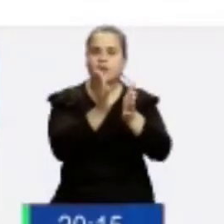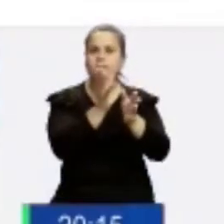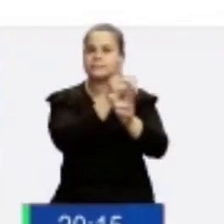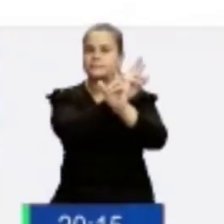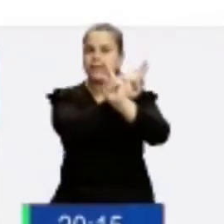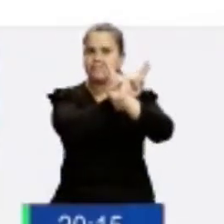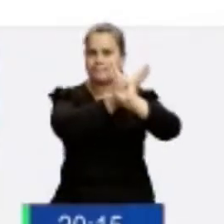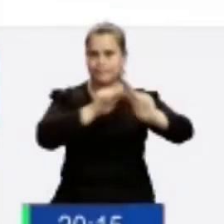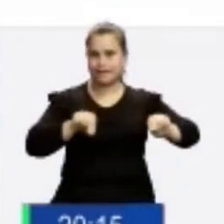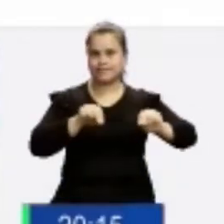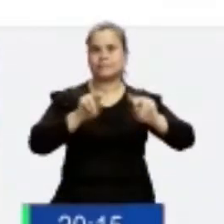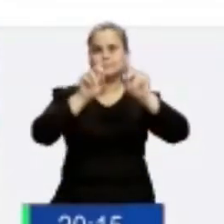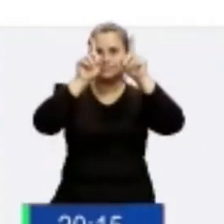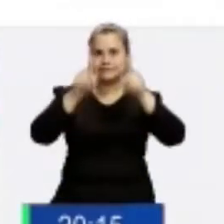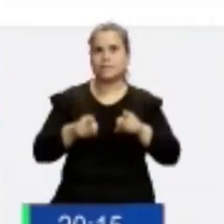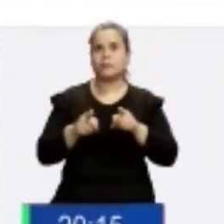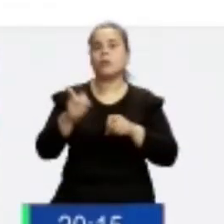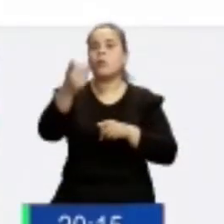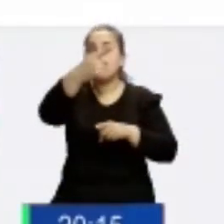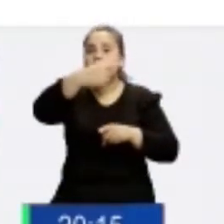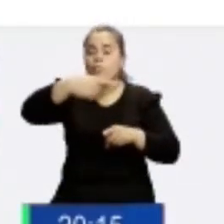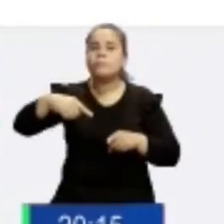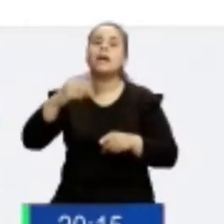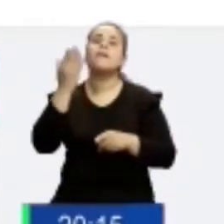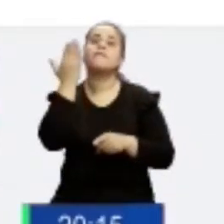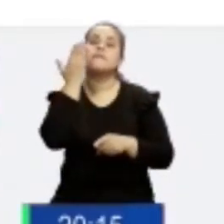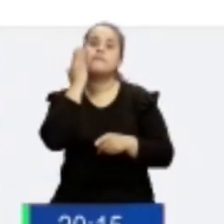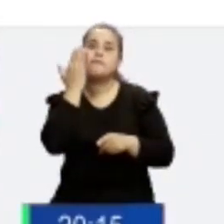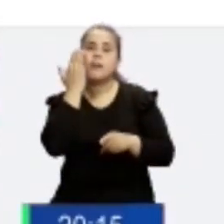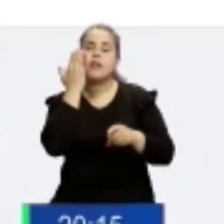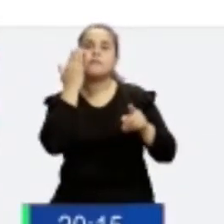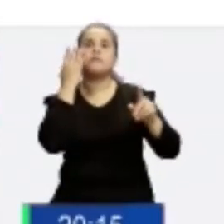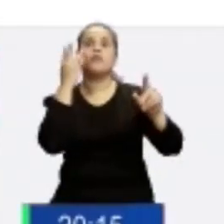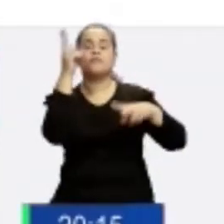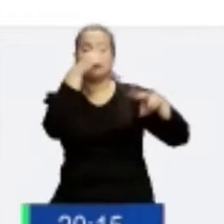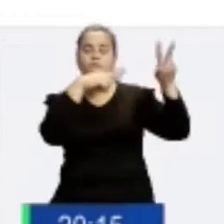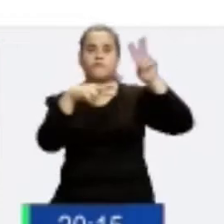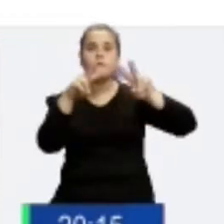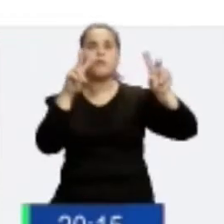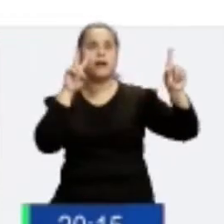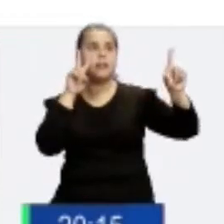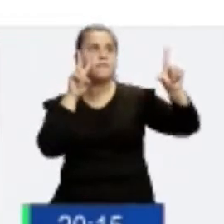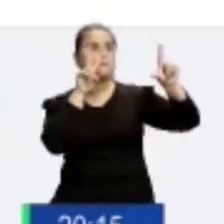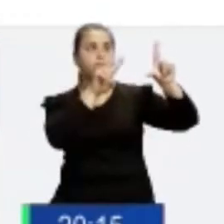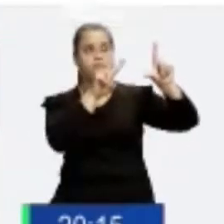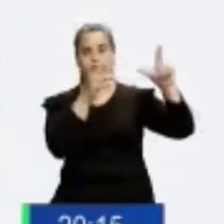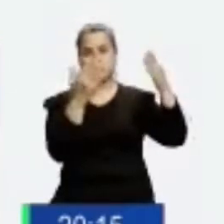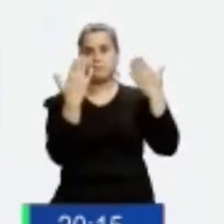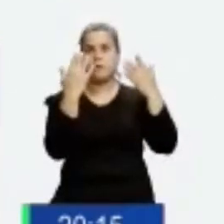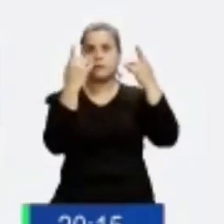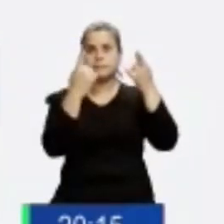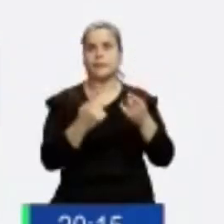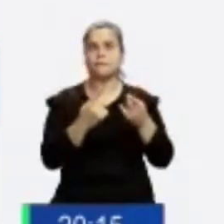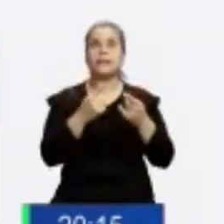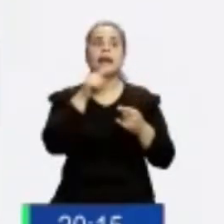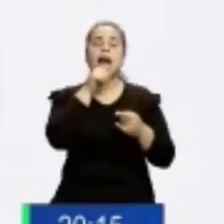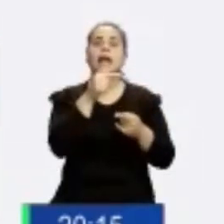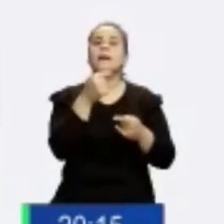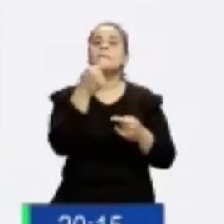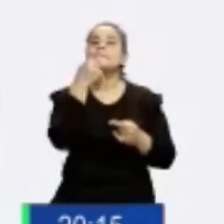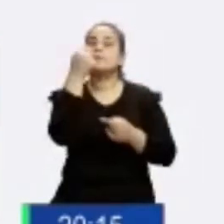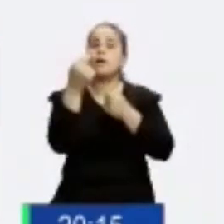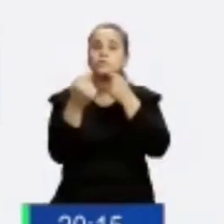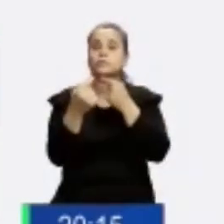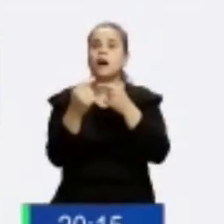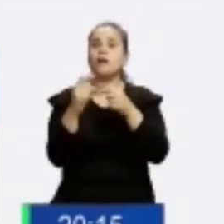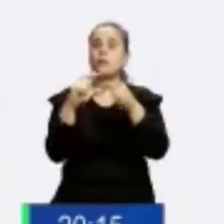Facebook o a todas nuestras redes sociales, estamos como Asociación de Fútbol Femenino de Neuquén y Río Negro, y allí nos piden el enlace para